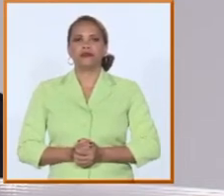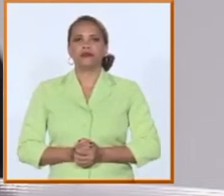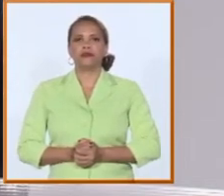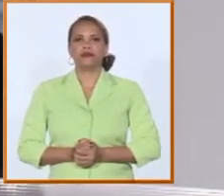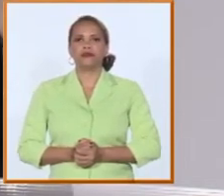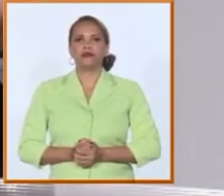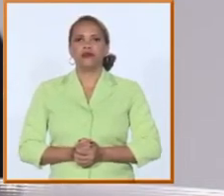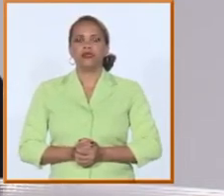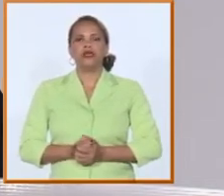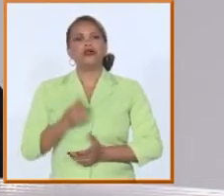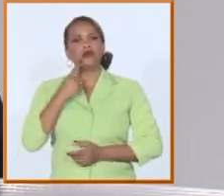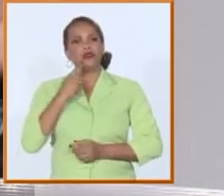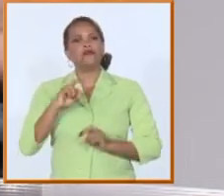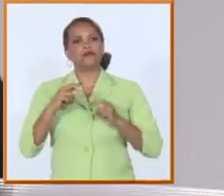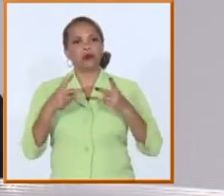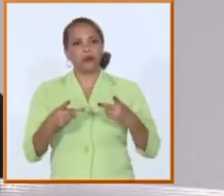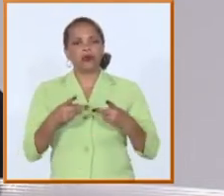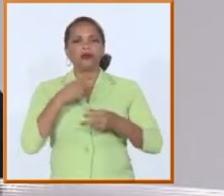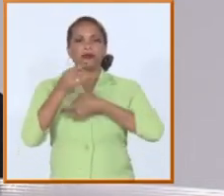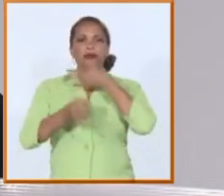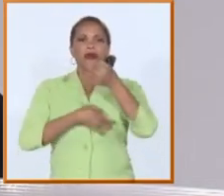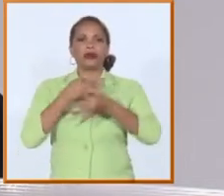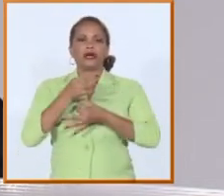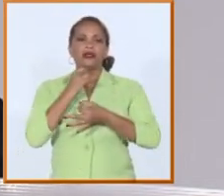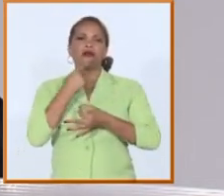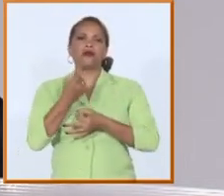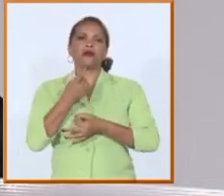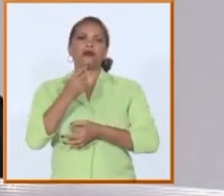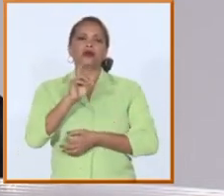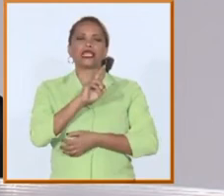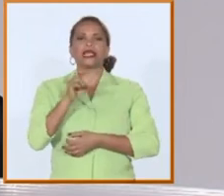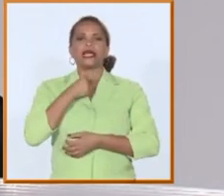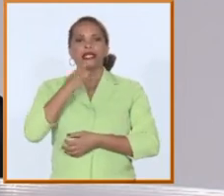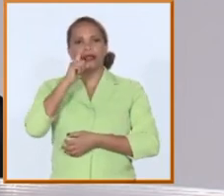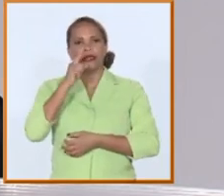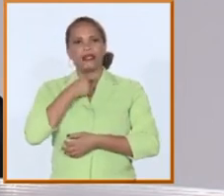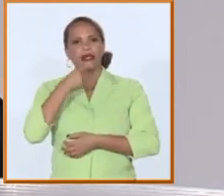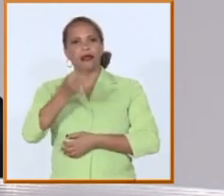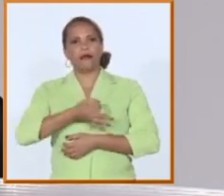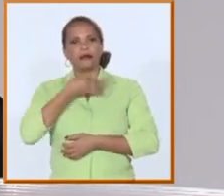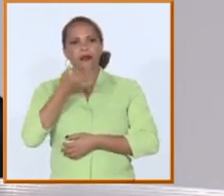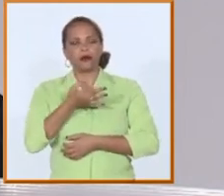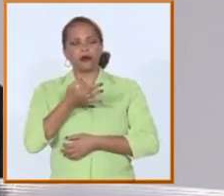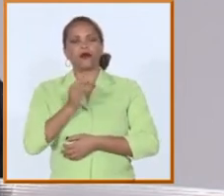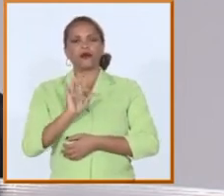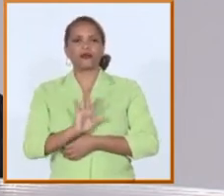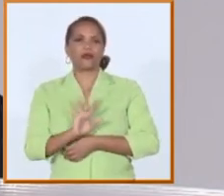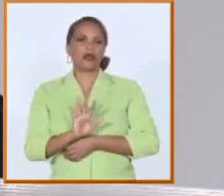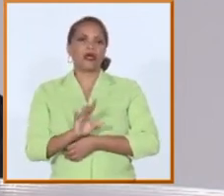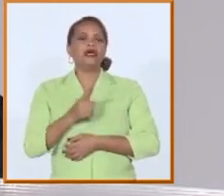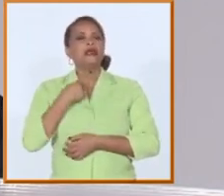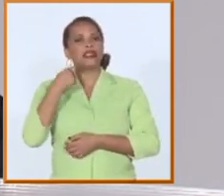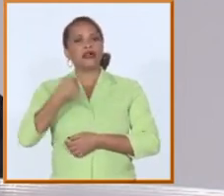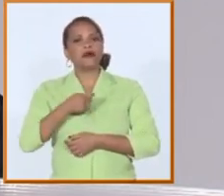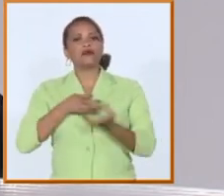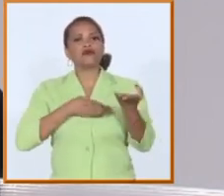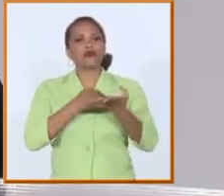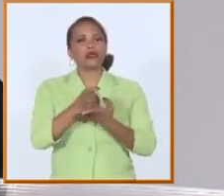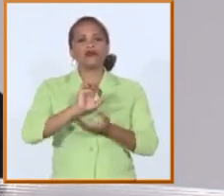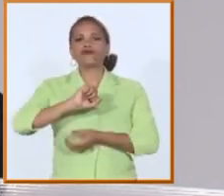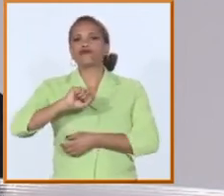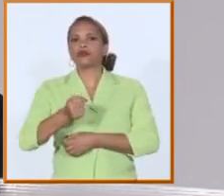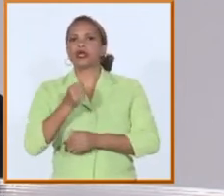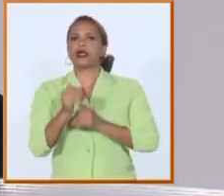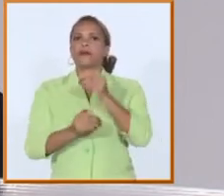y quizás en otros espacios para poder abundar sobre este tema esto no solo mantener el rigor del proceso la